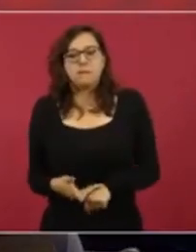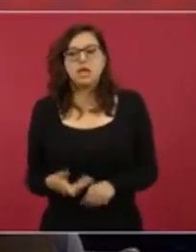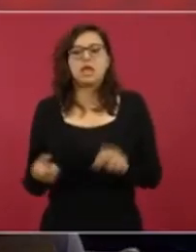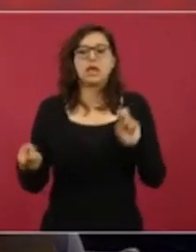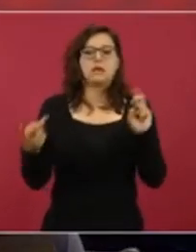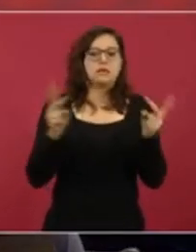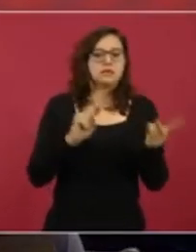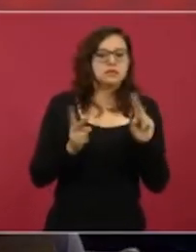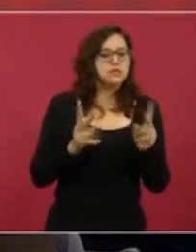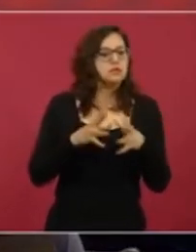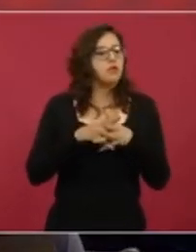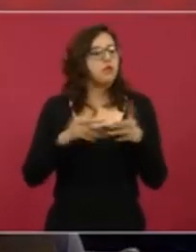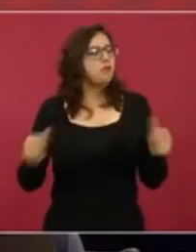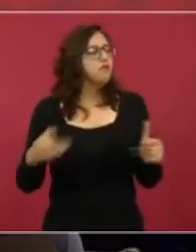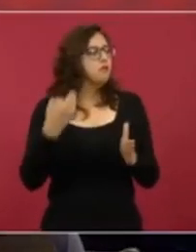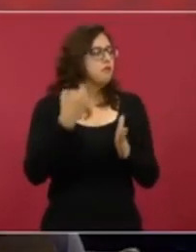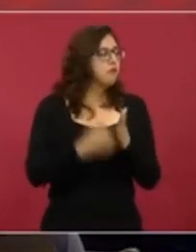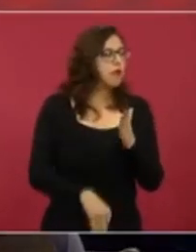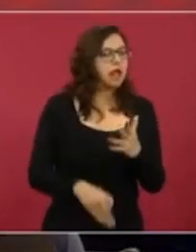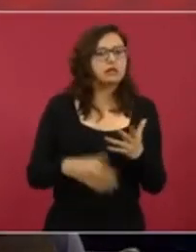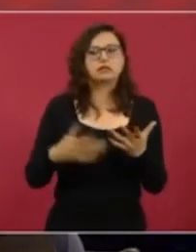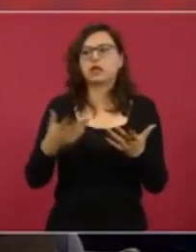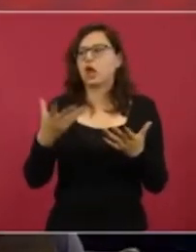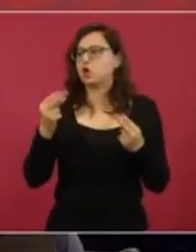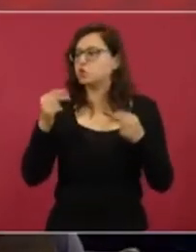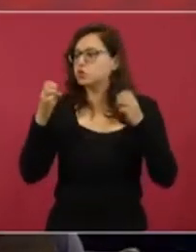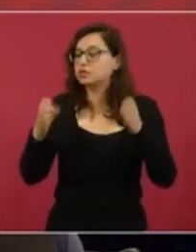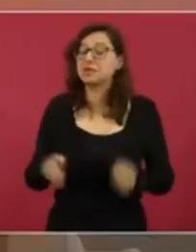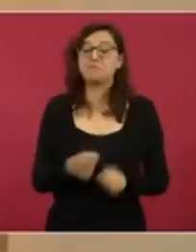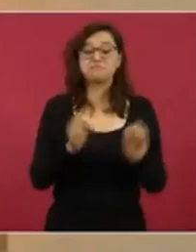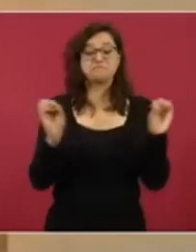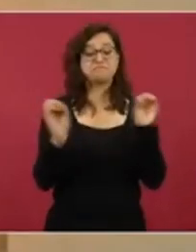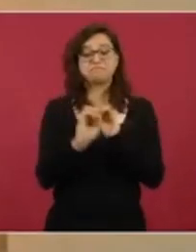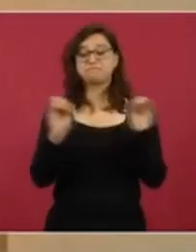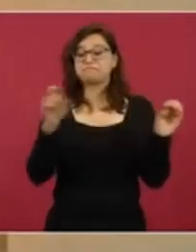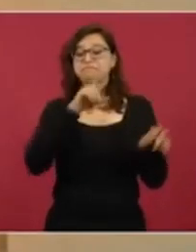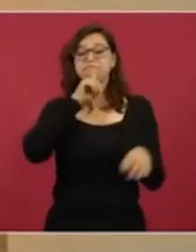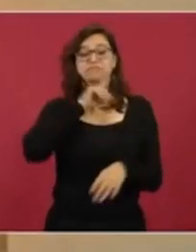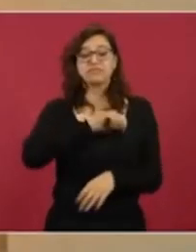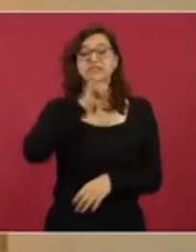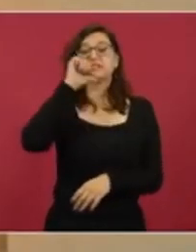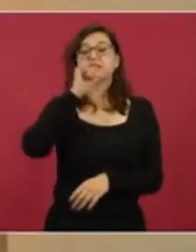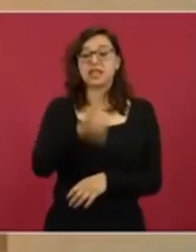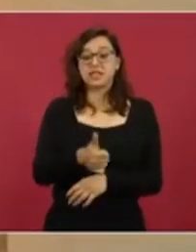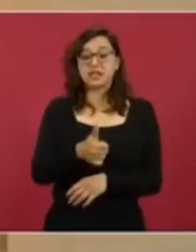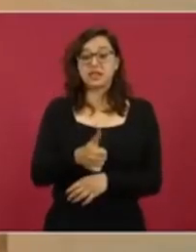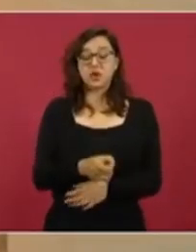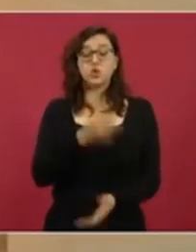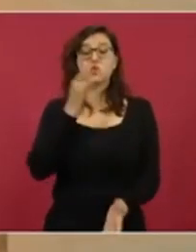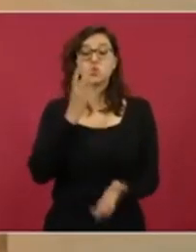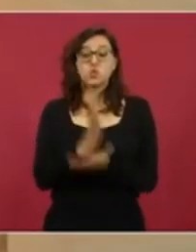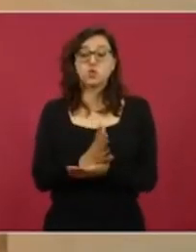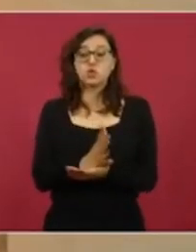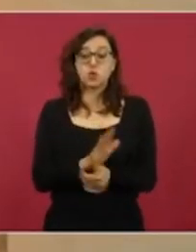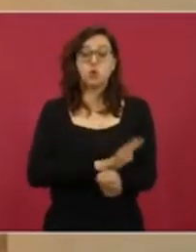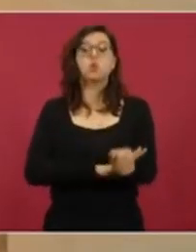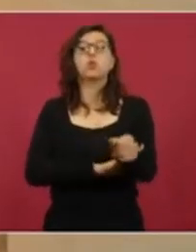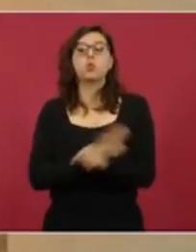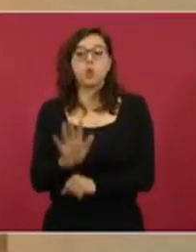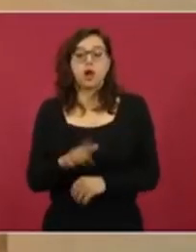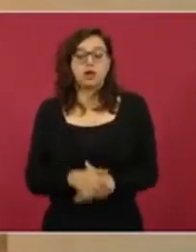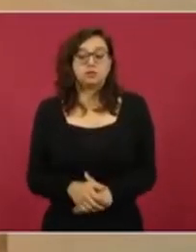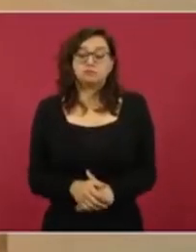vecino de esa comunidad. Todo lo que se ha venido a recabar es que Alejandro N. llega acompañado